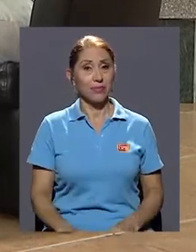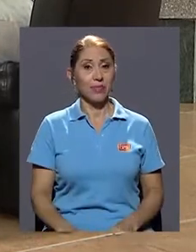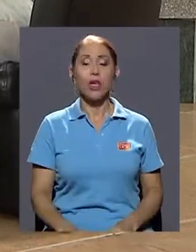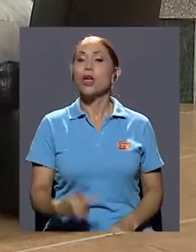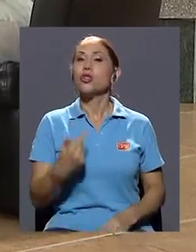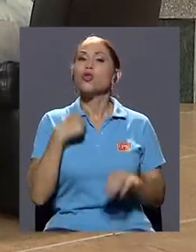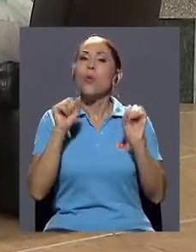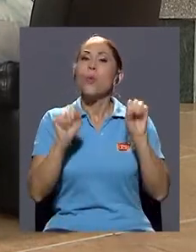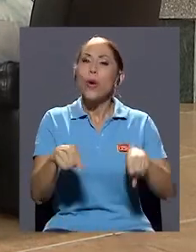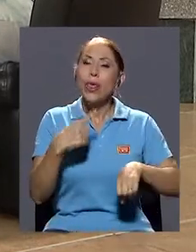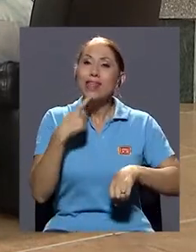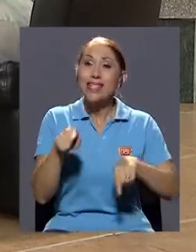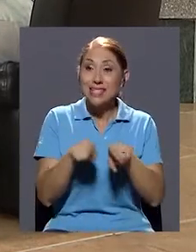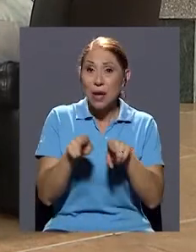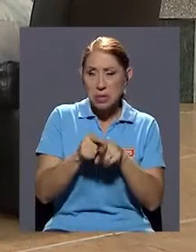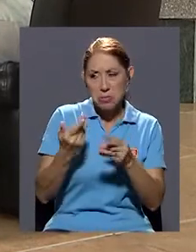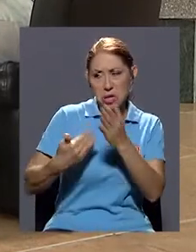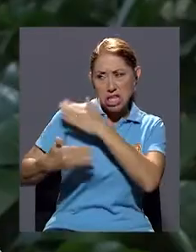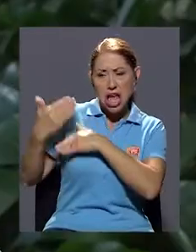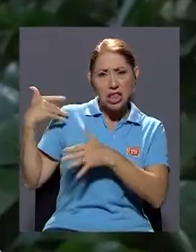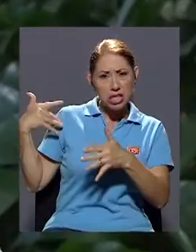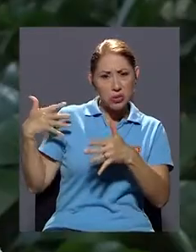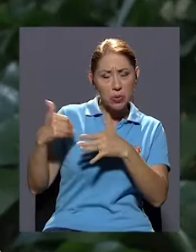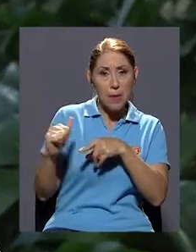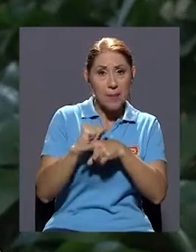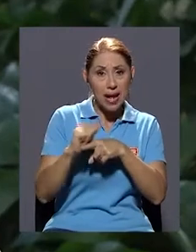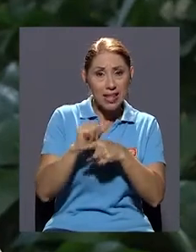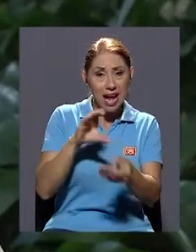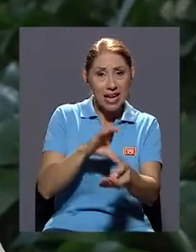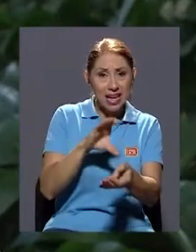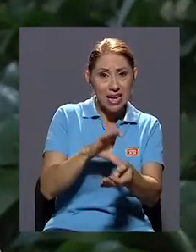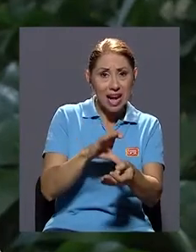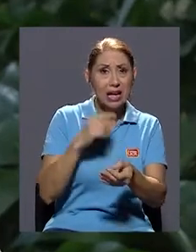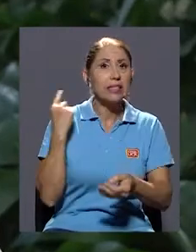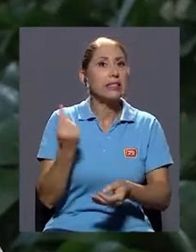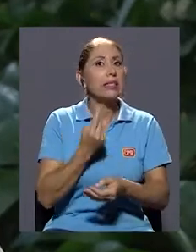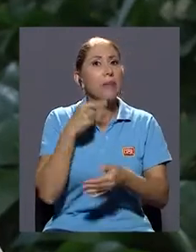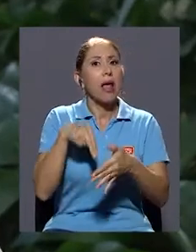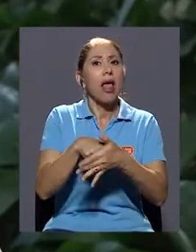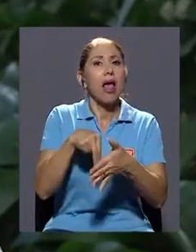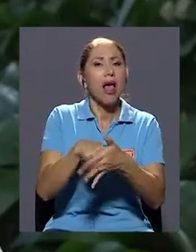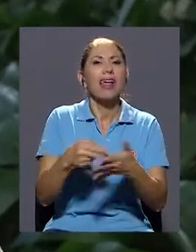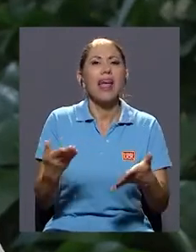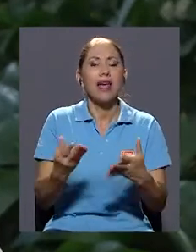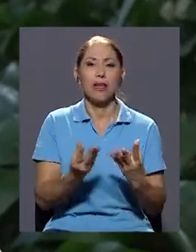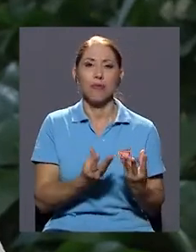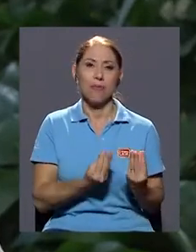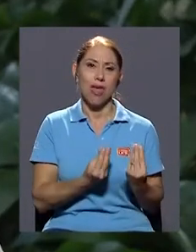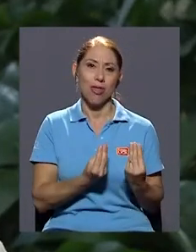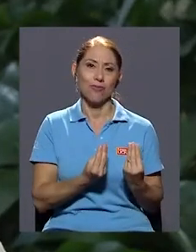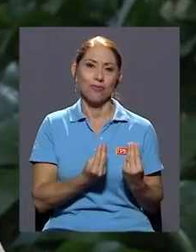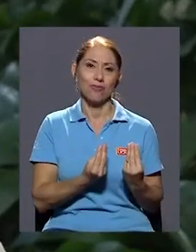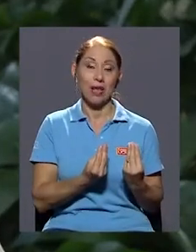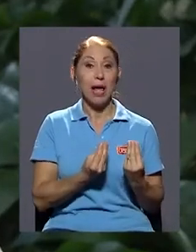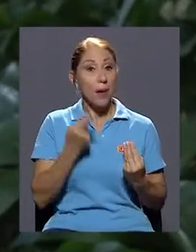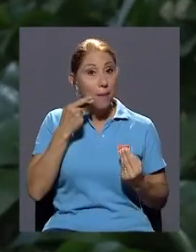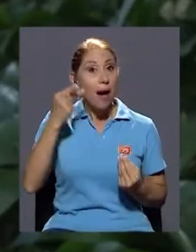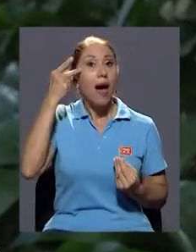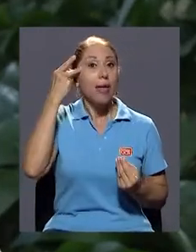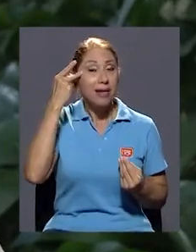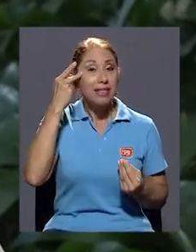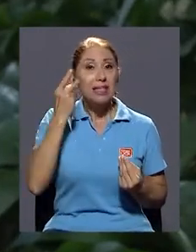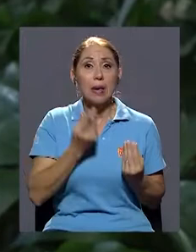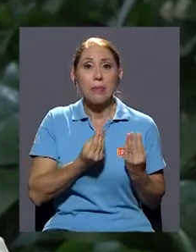puedo decirles también por la práctica clínica que con mucha frecuencia es el miedo. El miedo, digamos, de los padres,